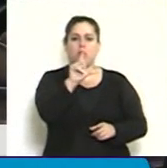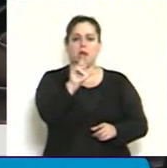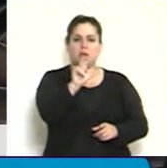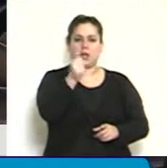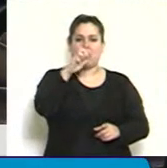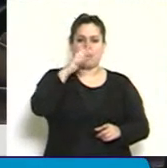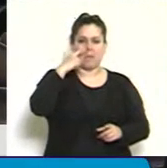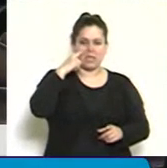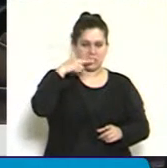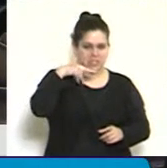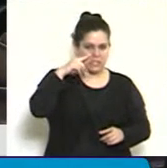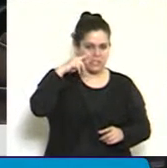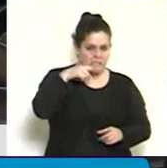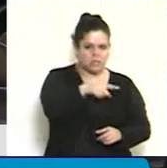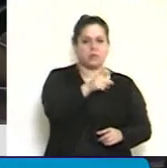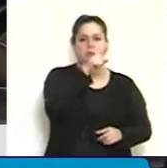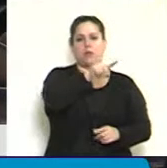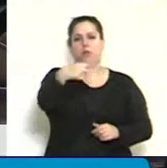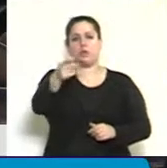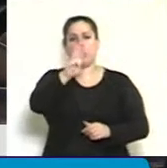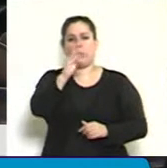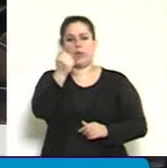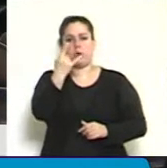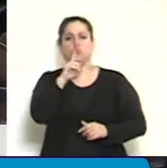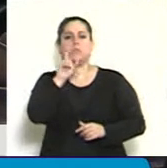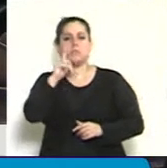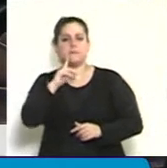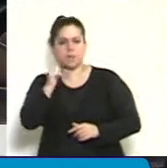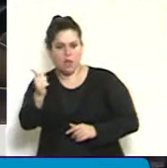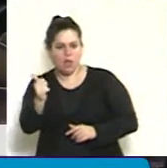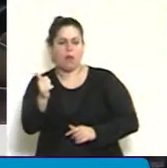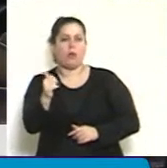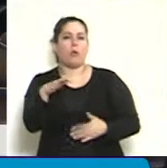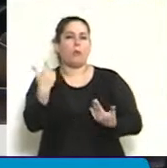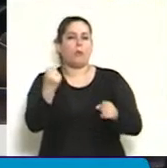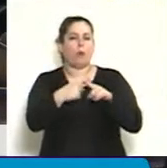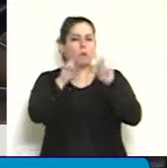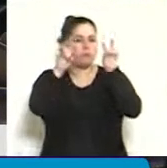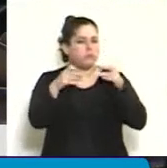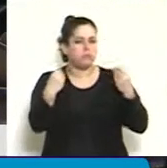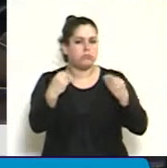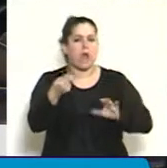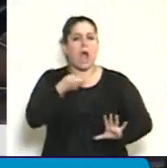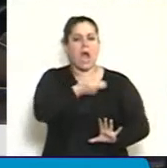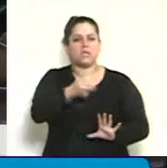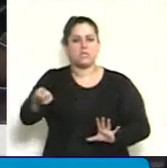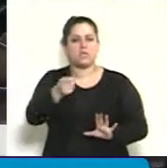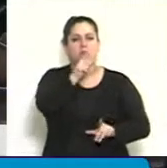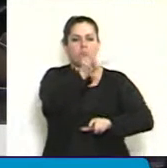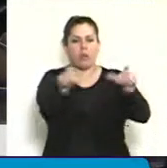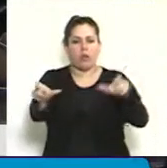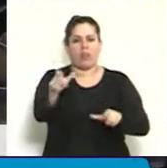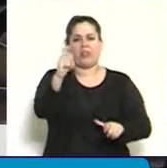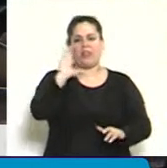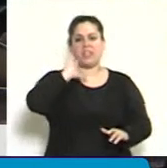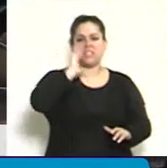-juez Jorge Enrique Bautista. Es por los asesinatos de 16 militantes peronistas